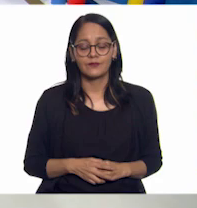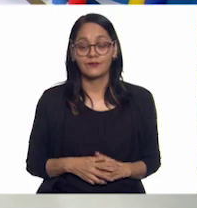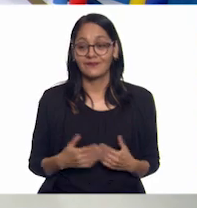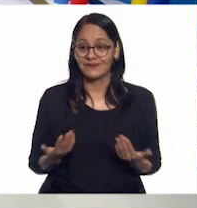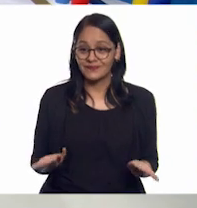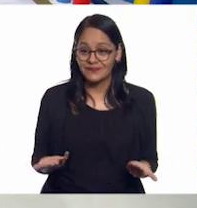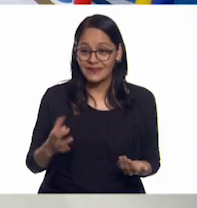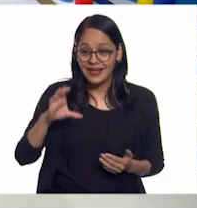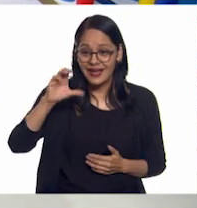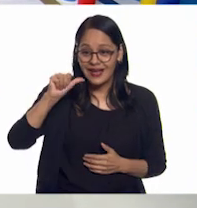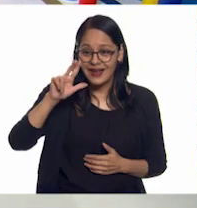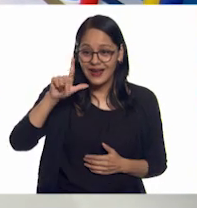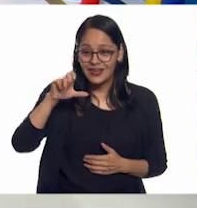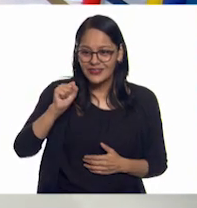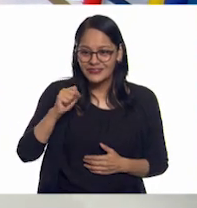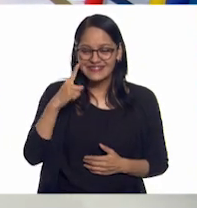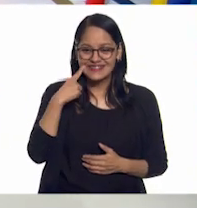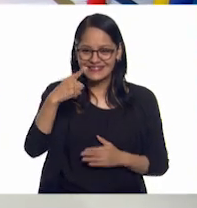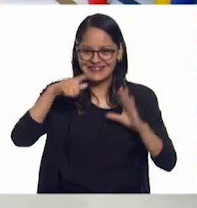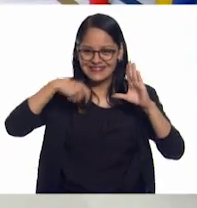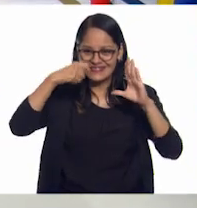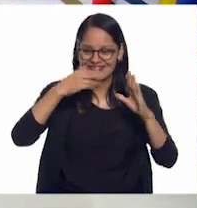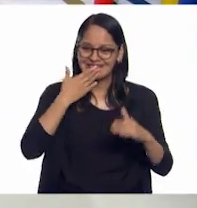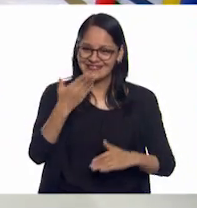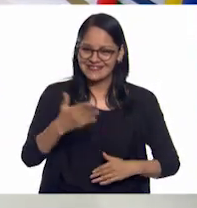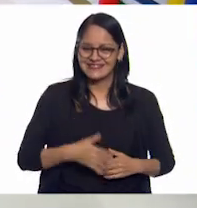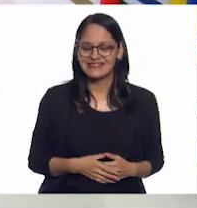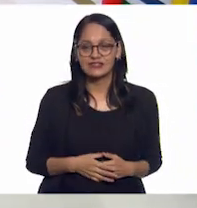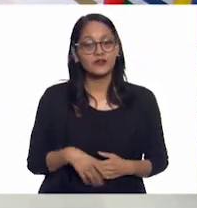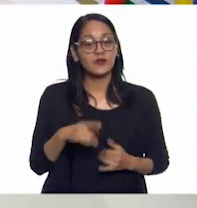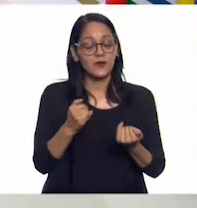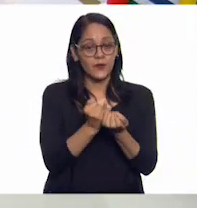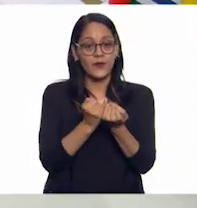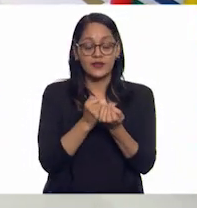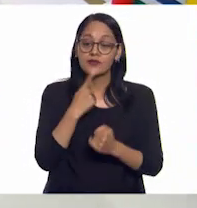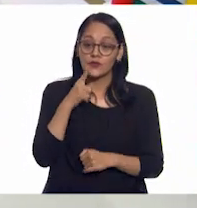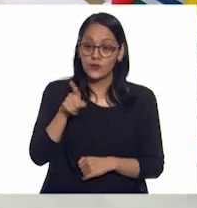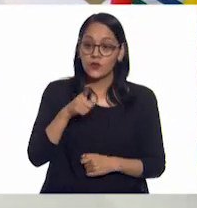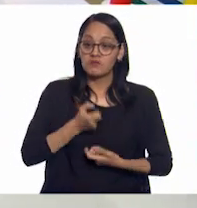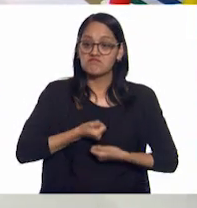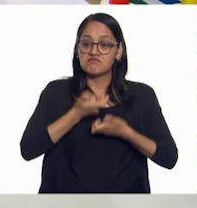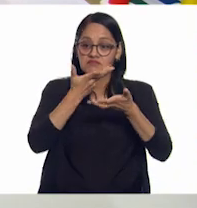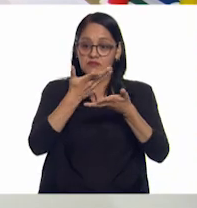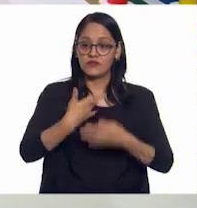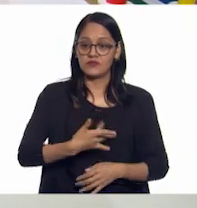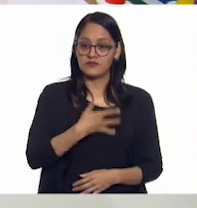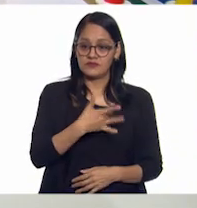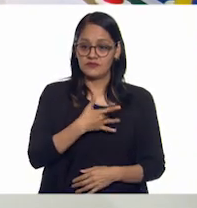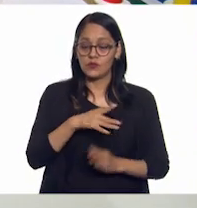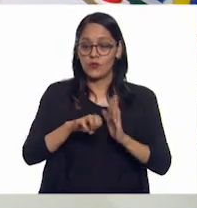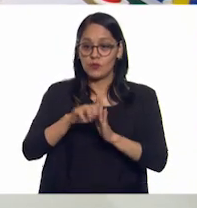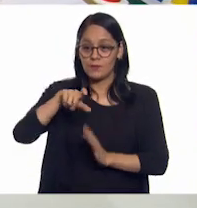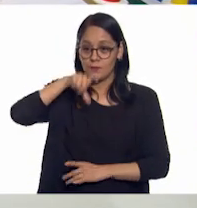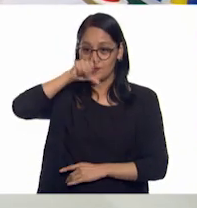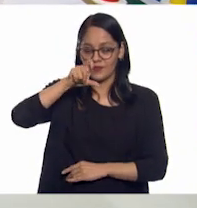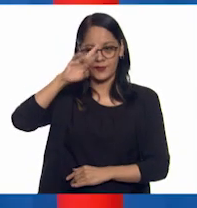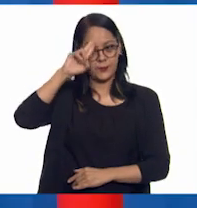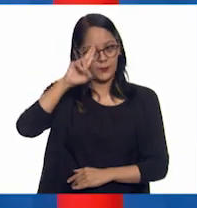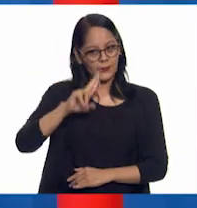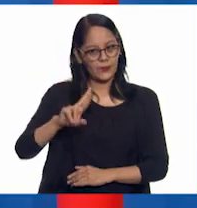Juan Carlos, mira qué bien saliste y qué bien la manera en que pudiste expresar tu sentimiento de admiración por Lolo.